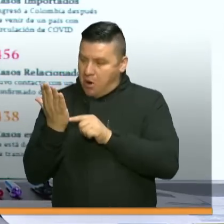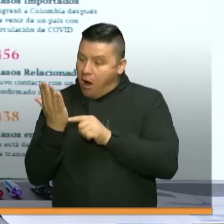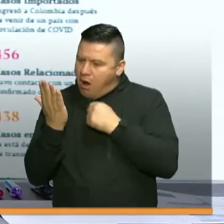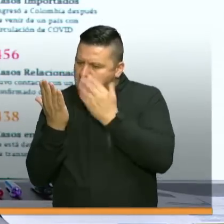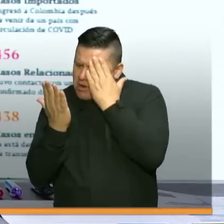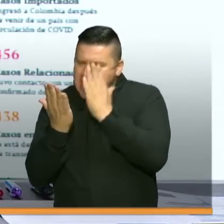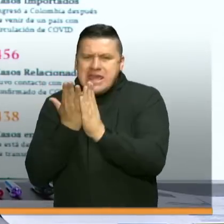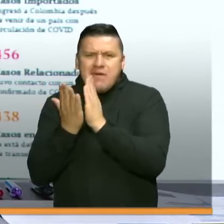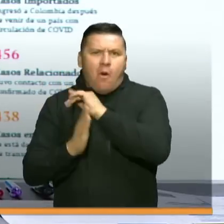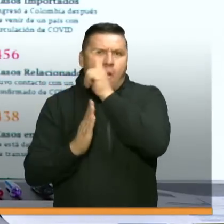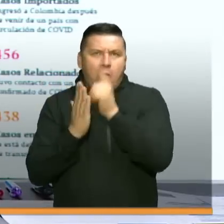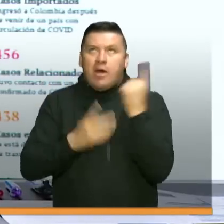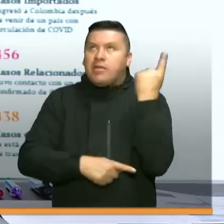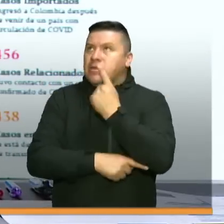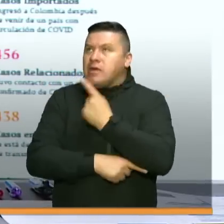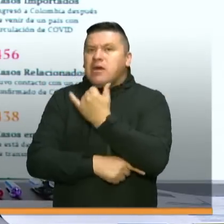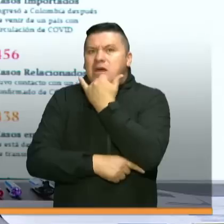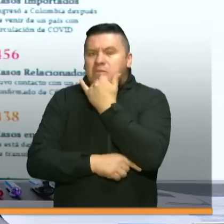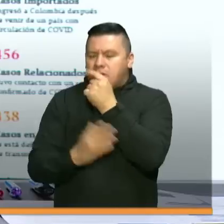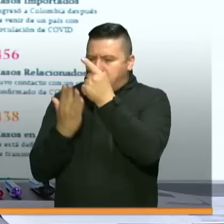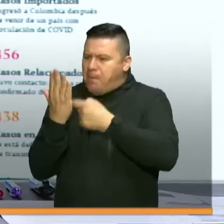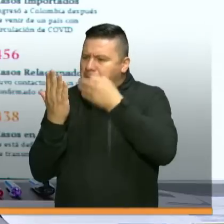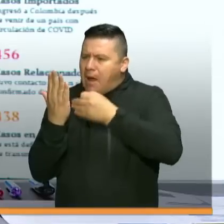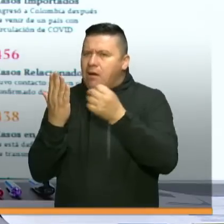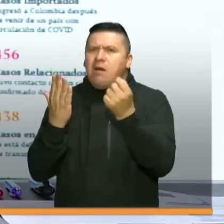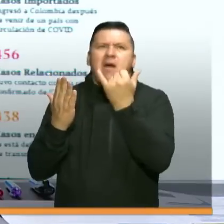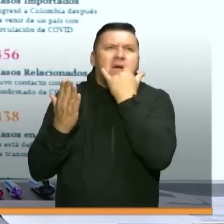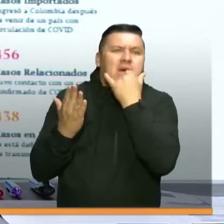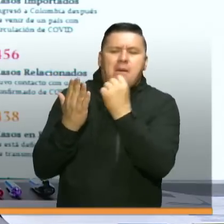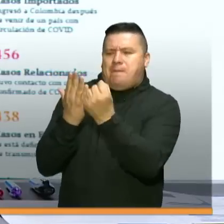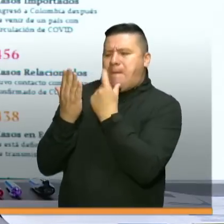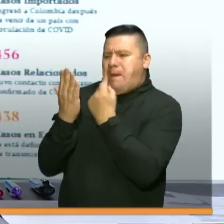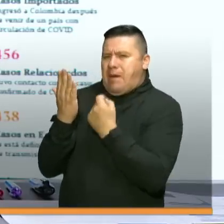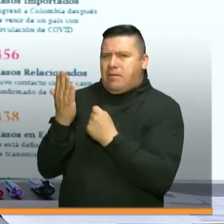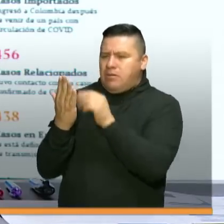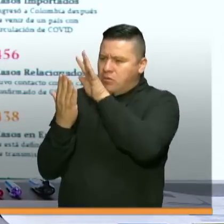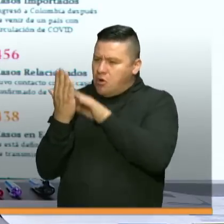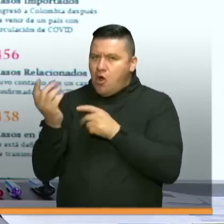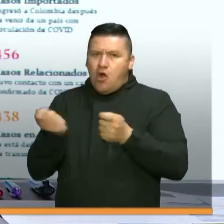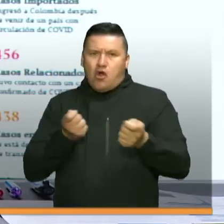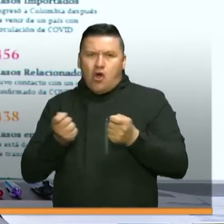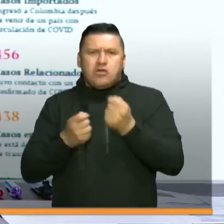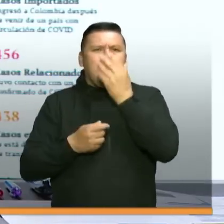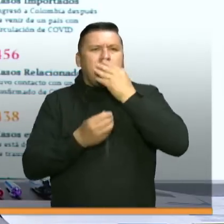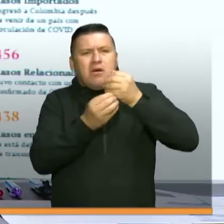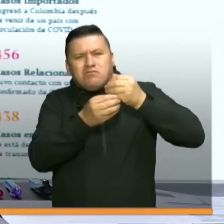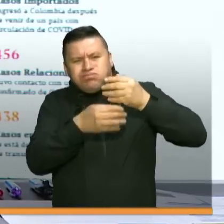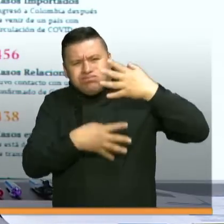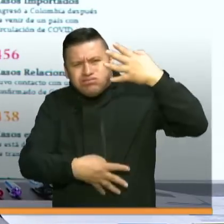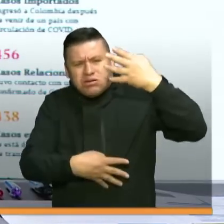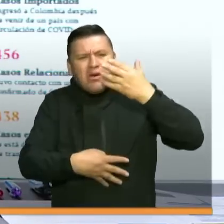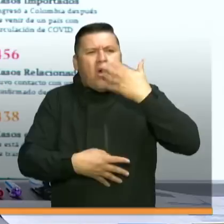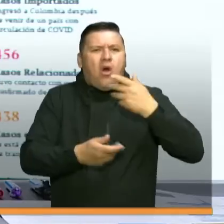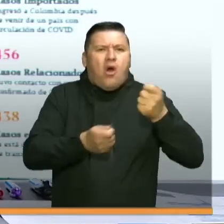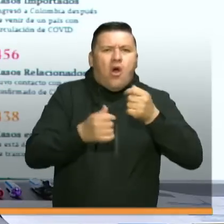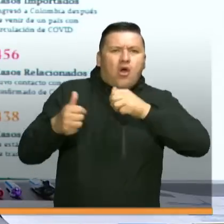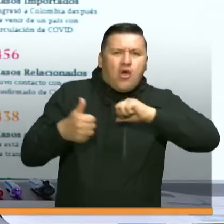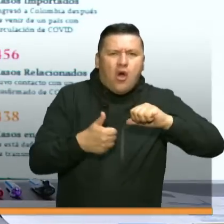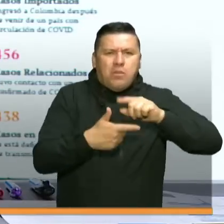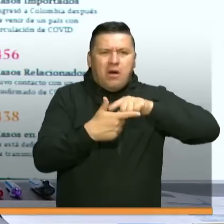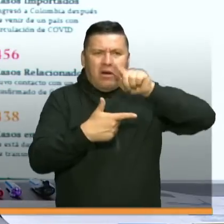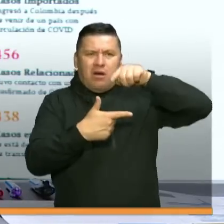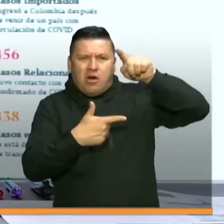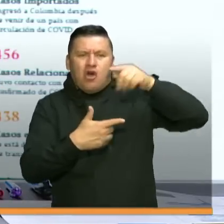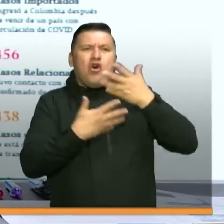no solamente la información del día e información oficial, sino también el tablero de control de información pública de cómo se están comportando los